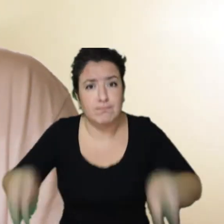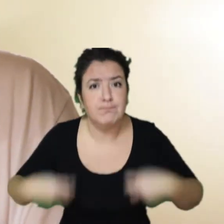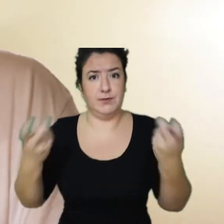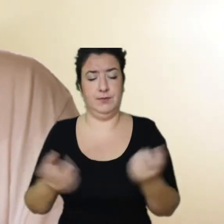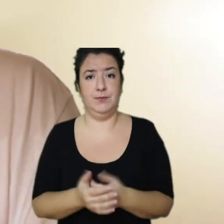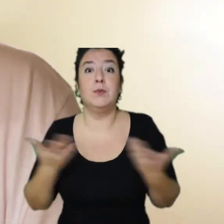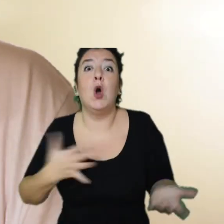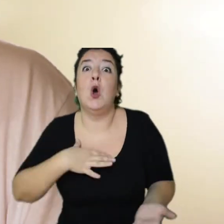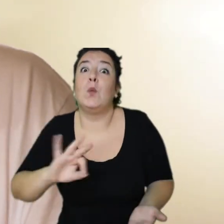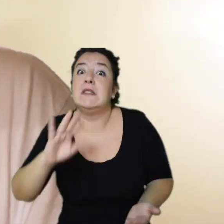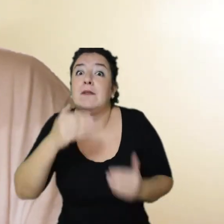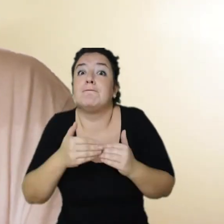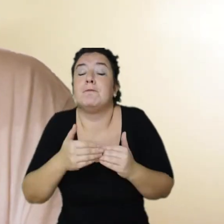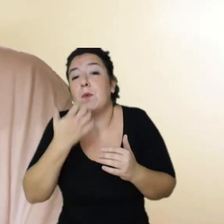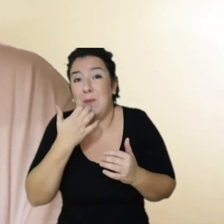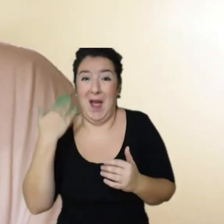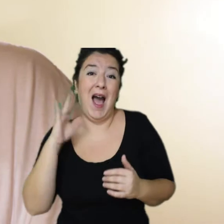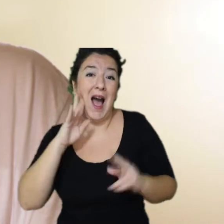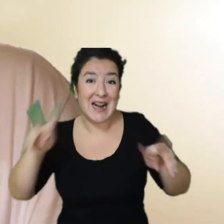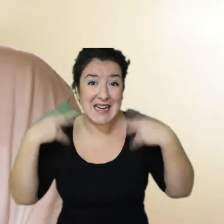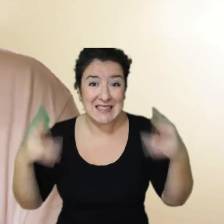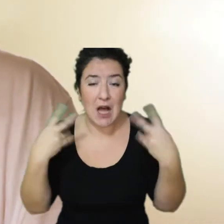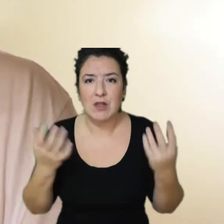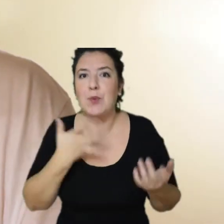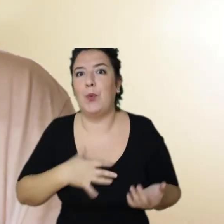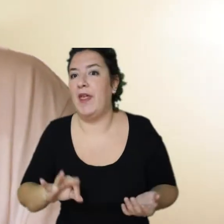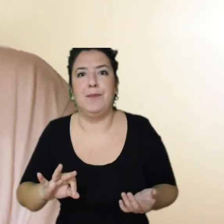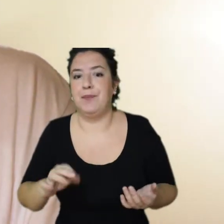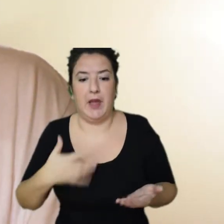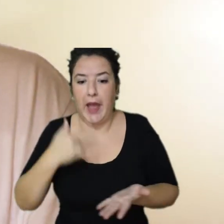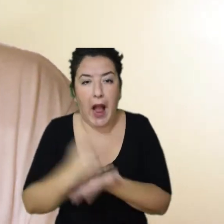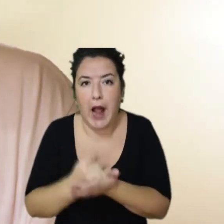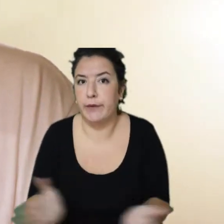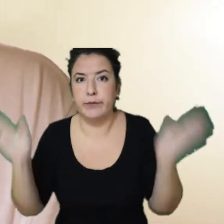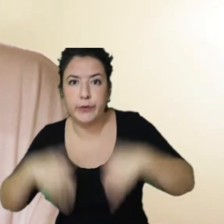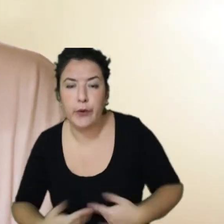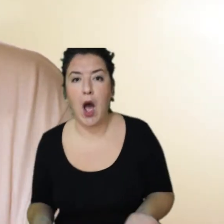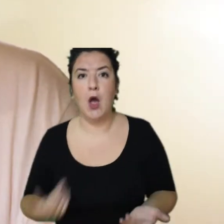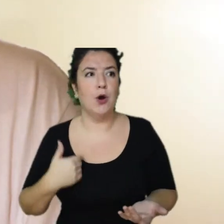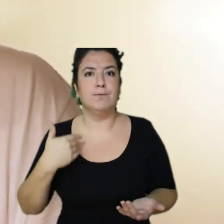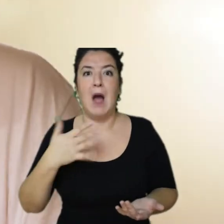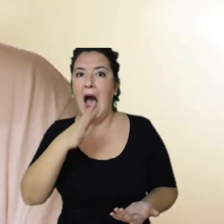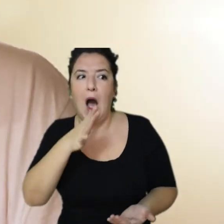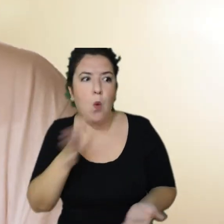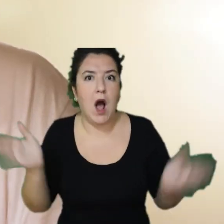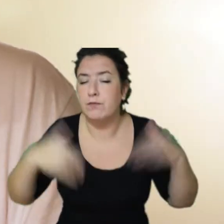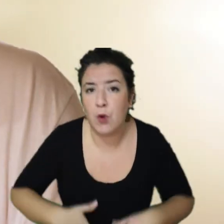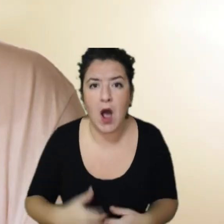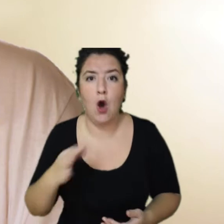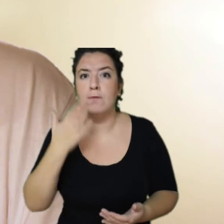un plato de carne o tendrían menos agua potable o no podrían usar sevilletas de algodón o